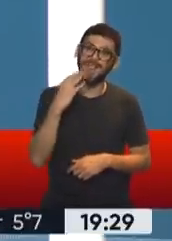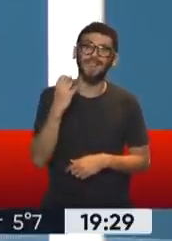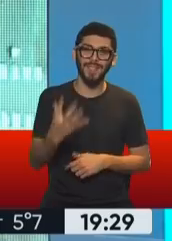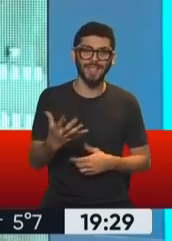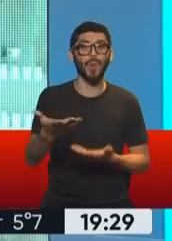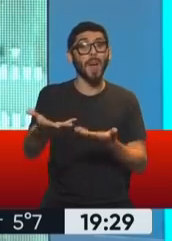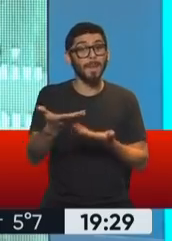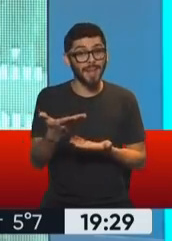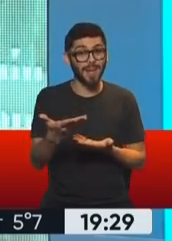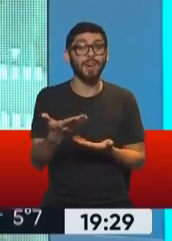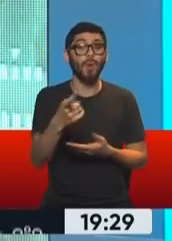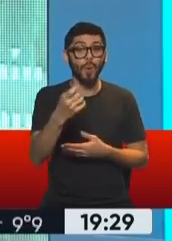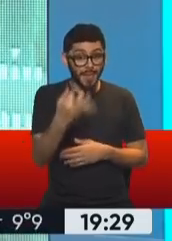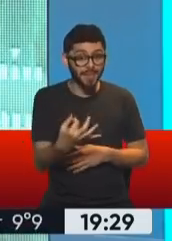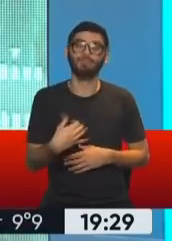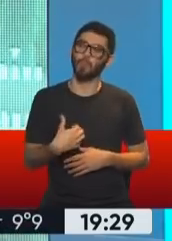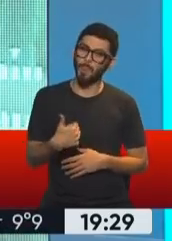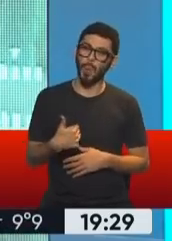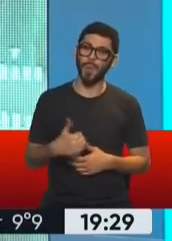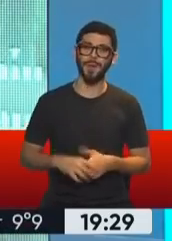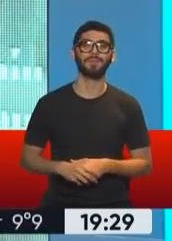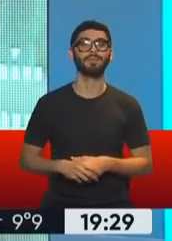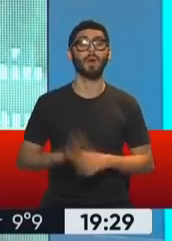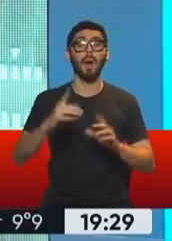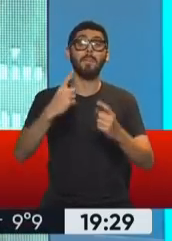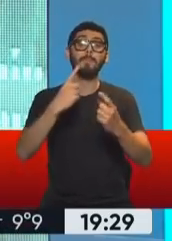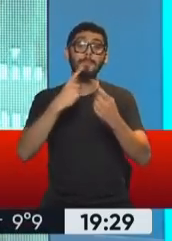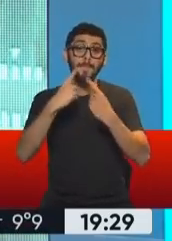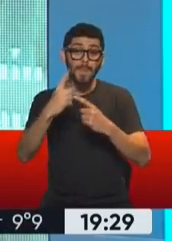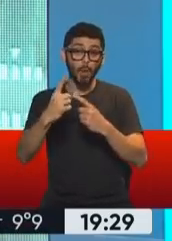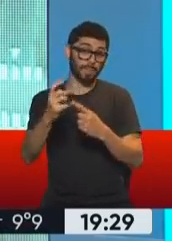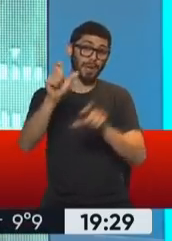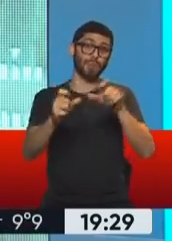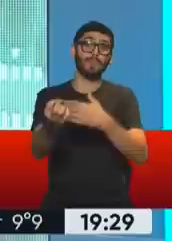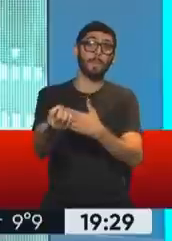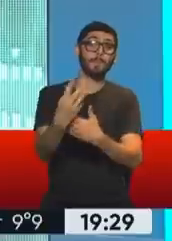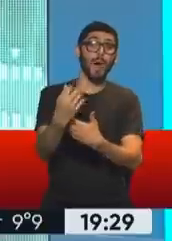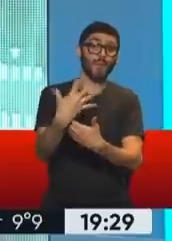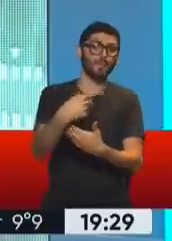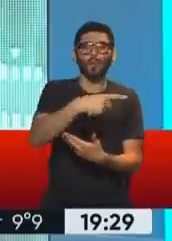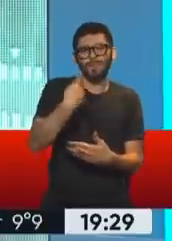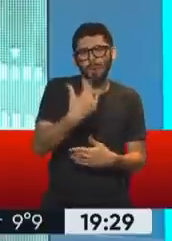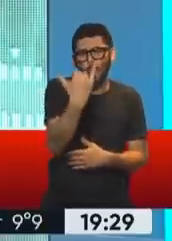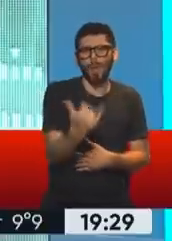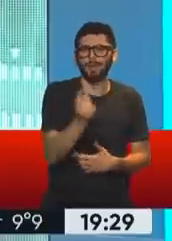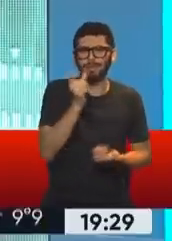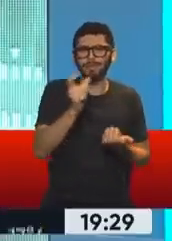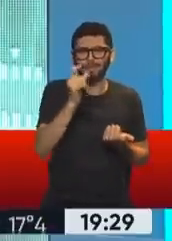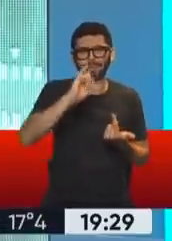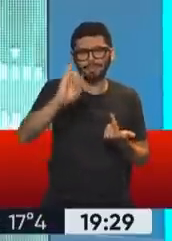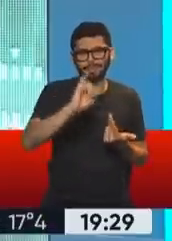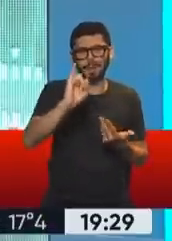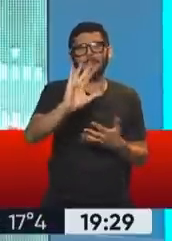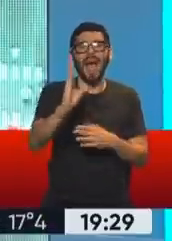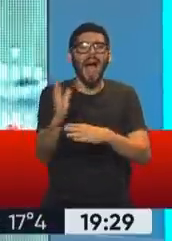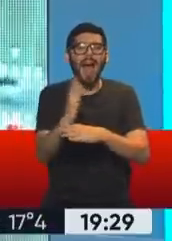Bienvenida. Muy bien, vos. Bien, muy bien. Antes de meternos en las preguntas que manda la gente y que por supuesto vos aquí, como todos los jueves, nos respondes, quiero que me